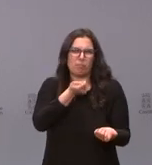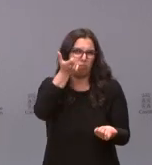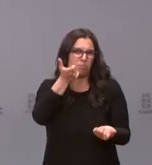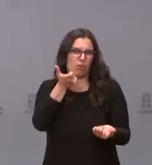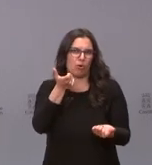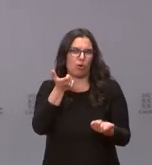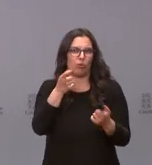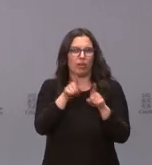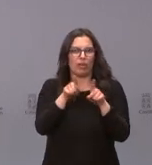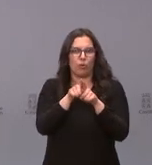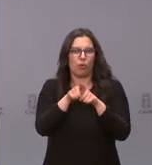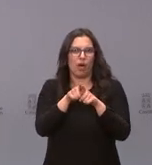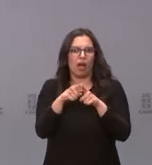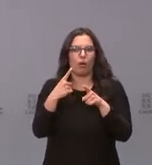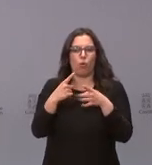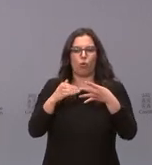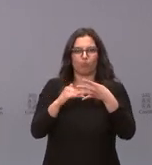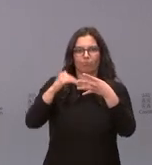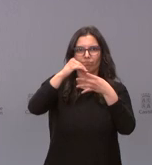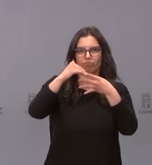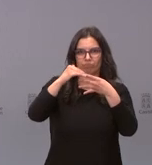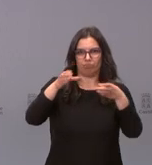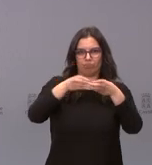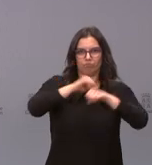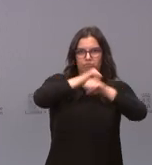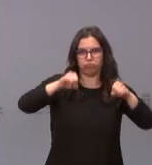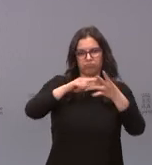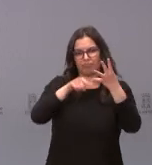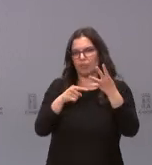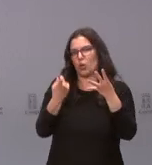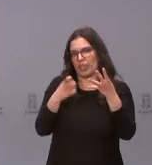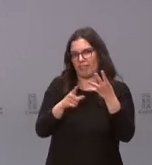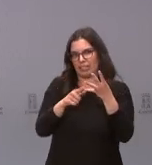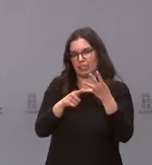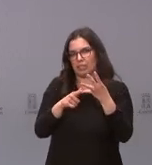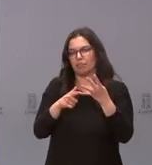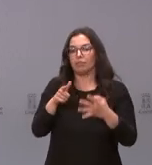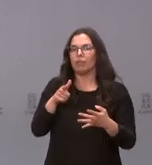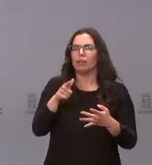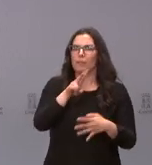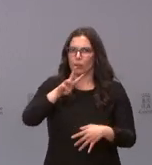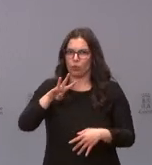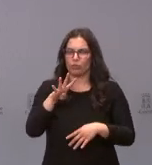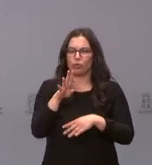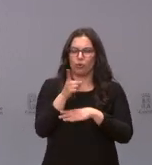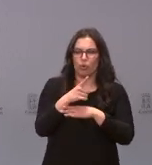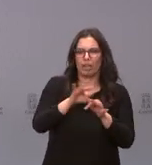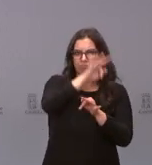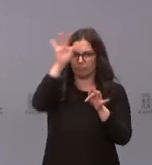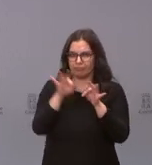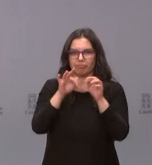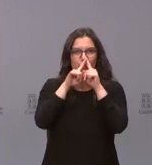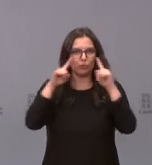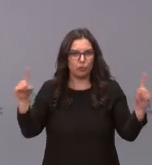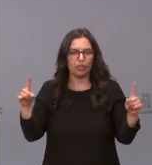justifica la existencia de un parque superior. Estamos hablando de un servicio de disponibilidad permanente, 24 horas, 365 días al año, y